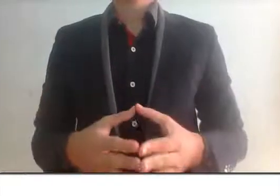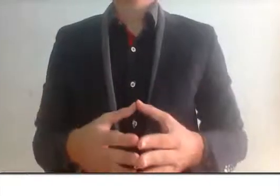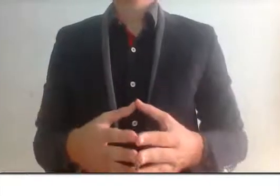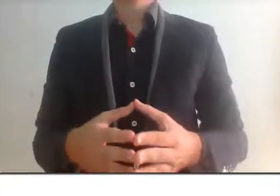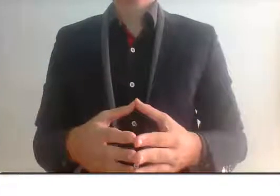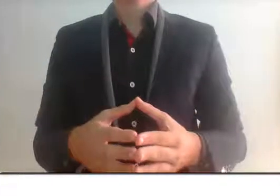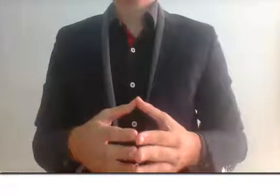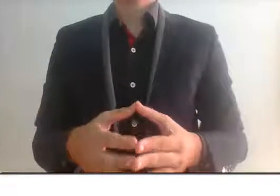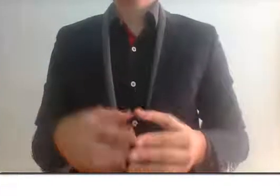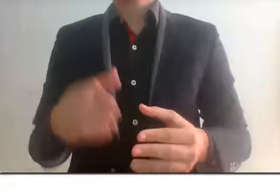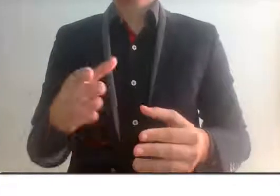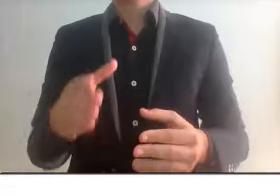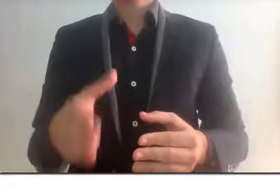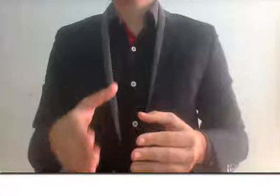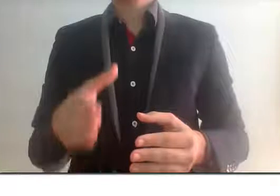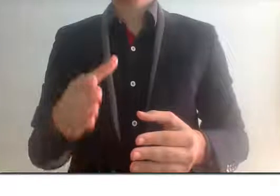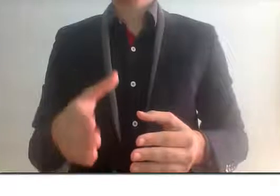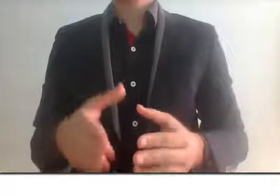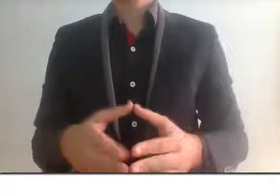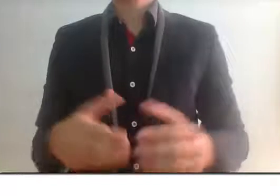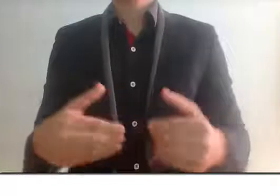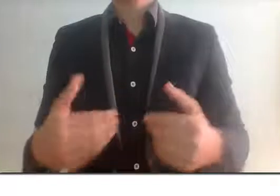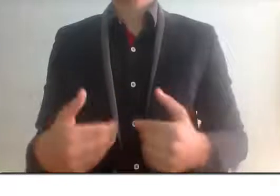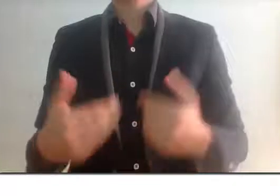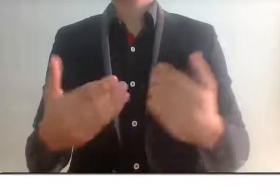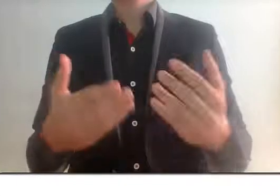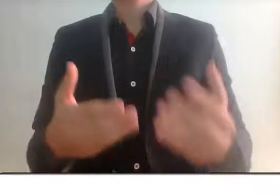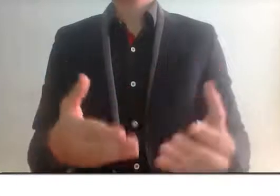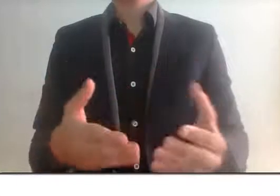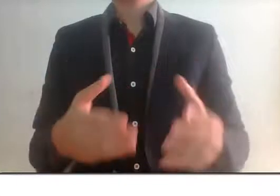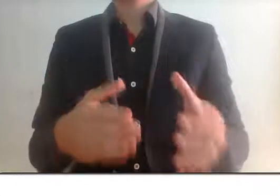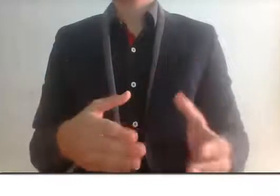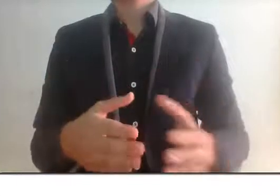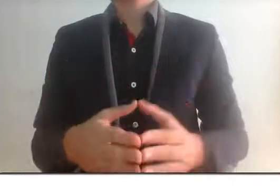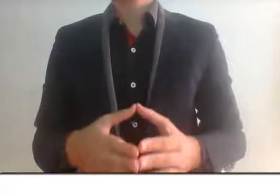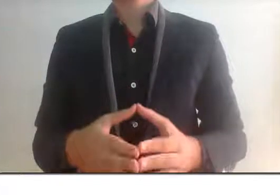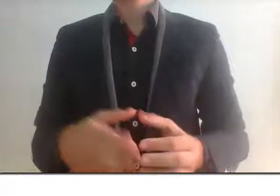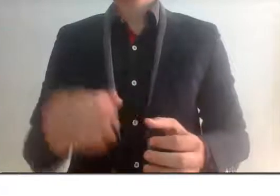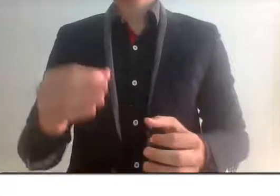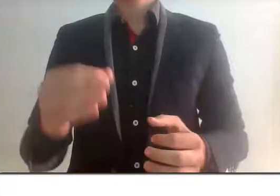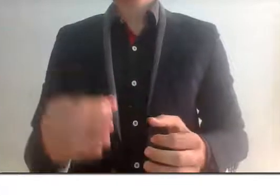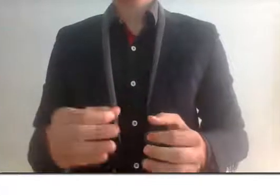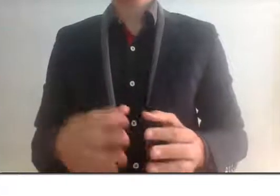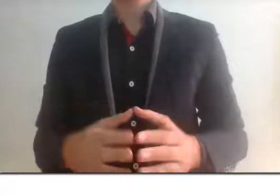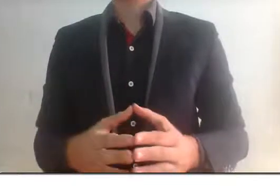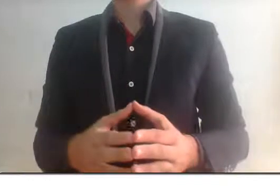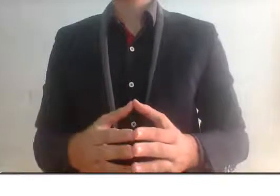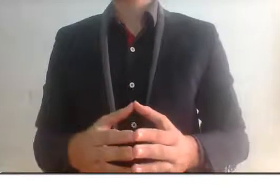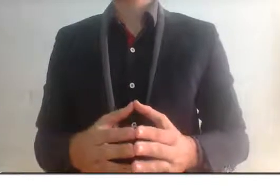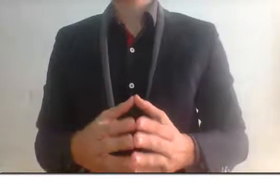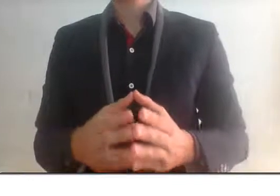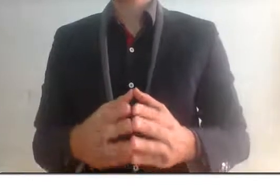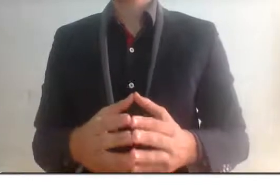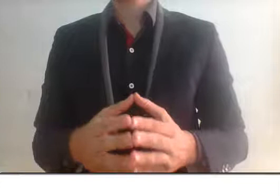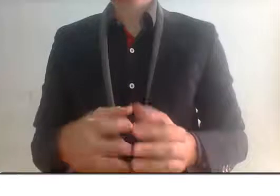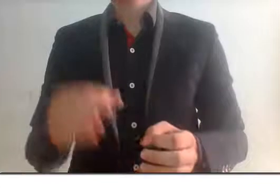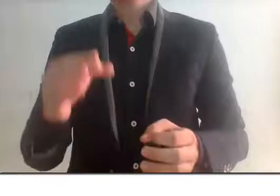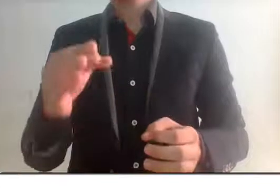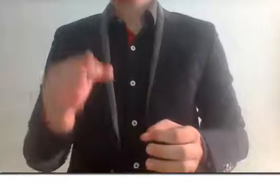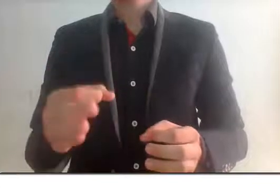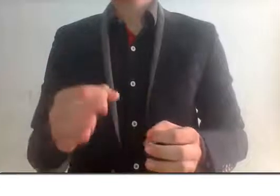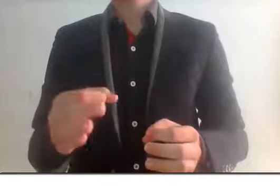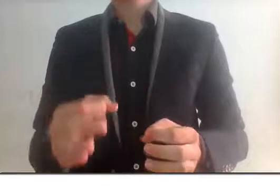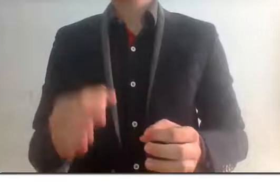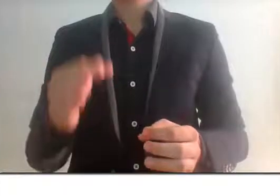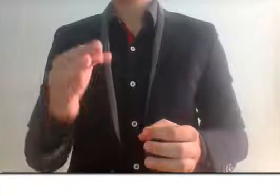Secretaría de Función Pública, haciendo indagaciones en el último periodo de gobierno de Peña Nieto, se dieron cuenta que existían irregularidades.